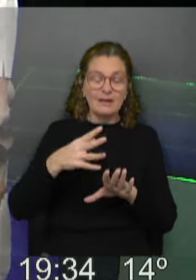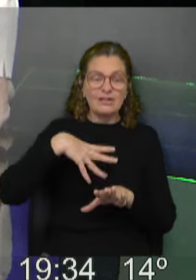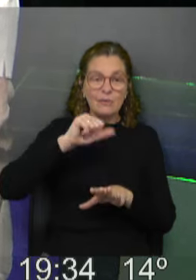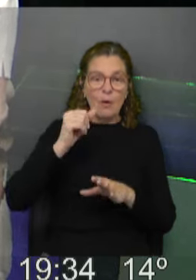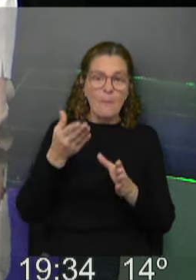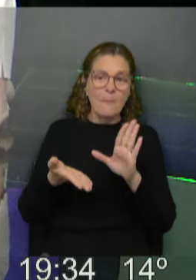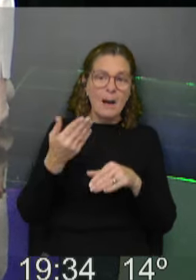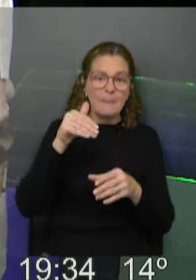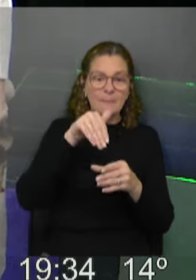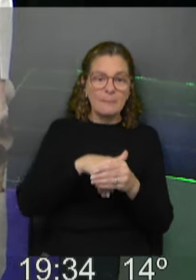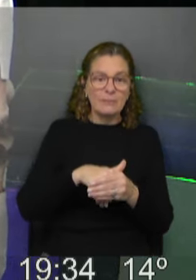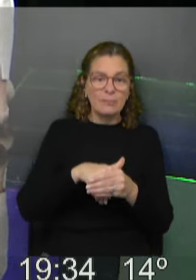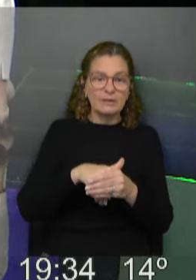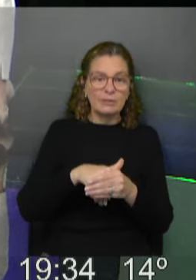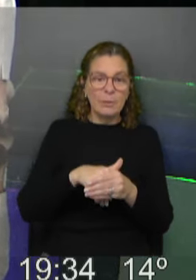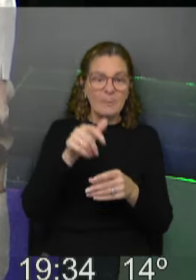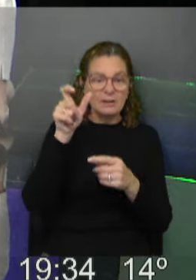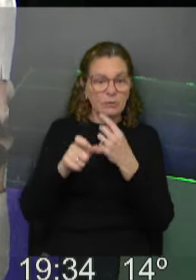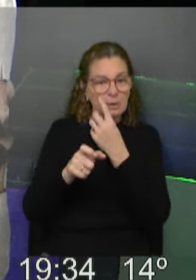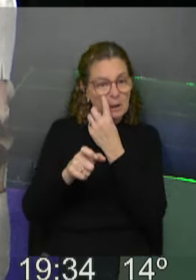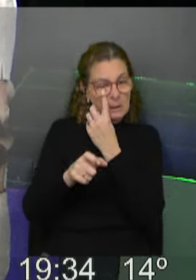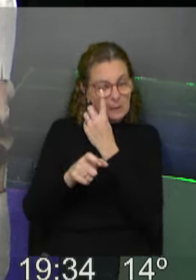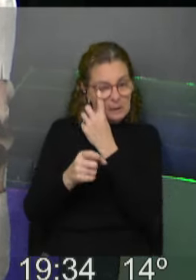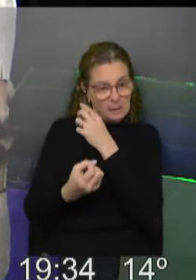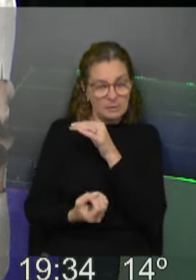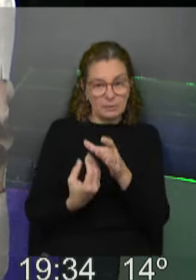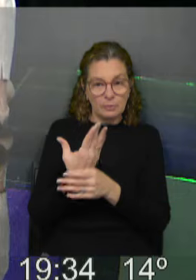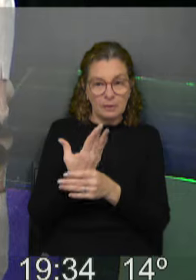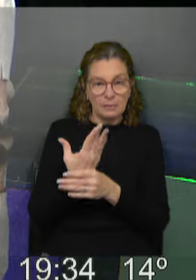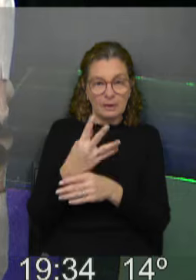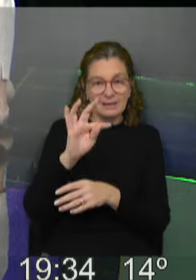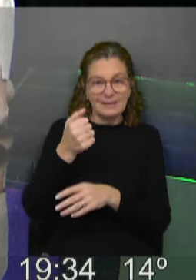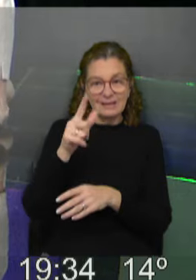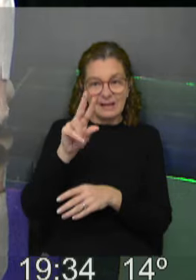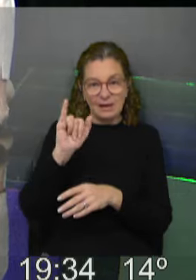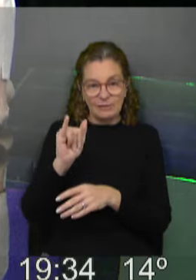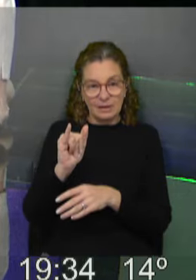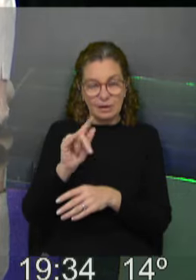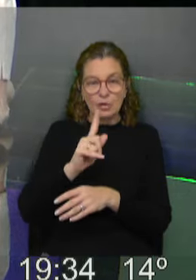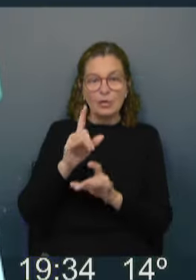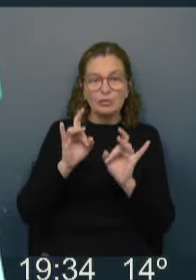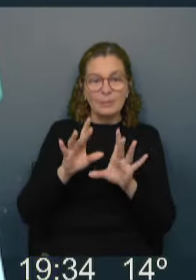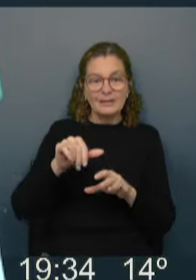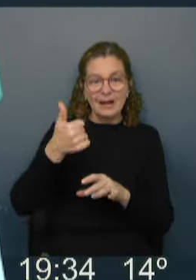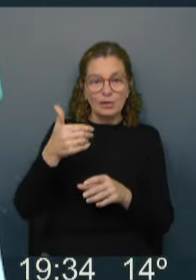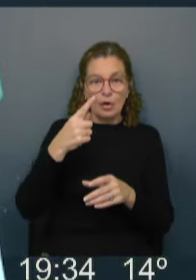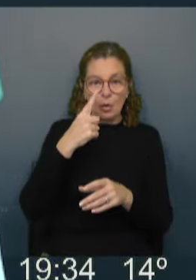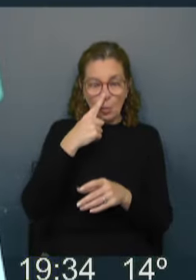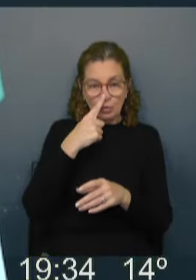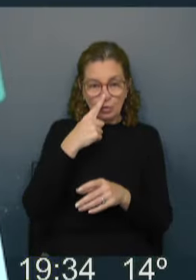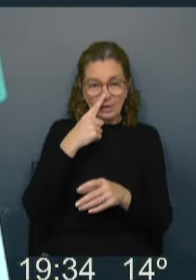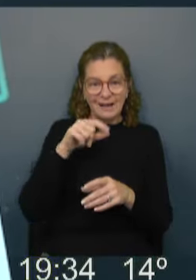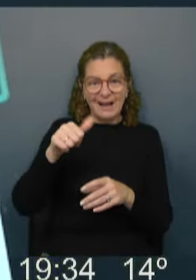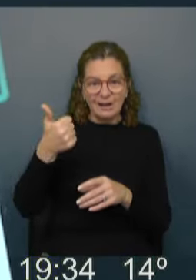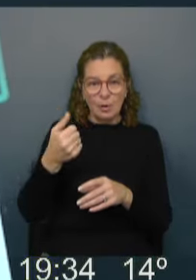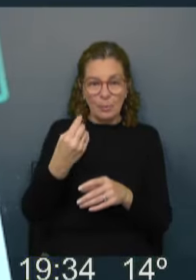a votar, entre otras cosas, porque aparecía un fenómeno nuevo, que fue el fenómeno de Talvi, que no solamente ganó la interna, ganó la